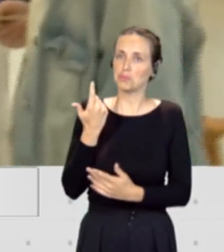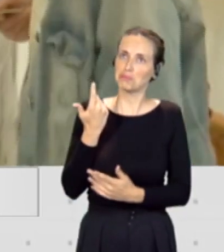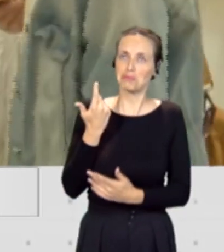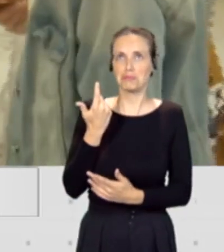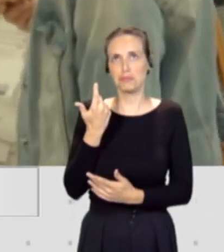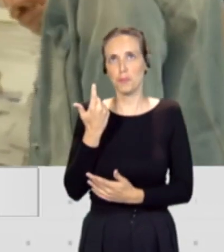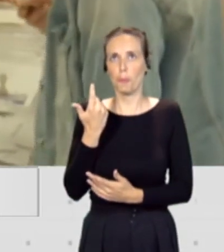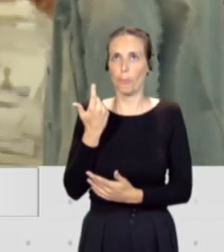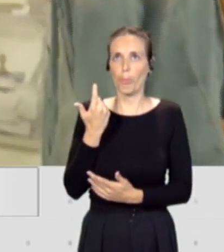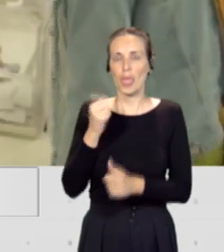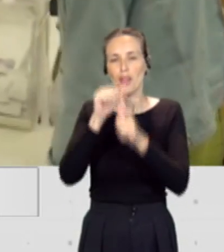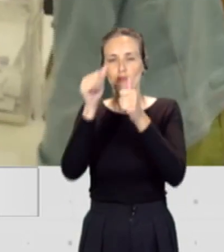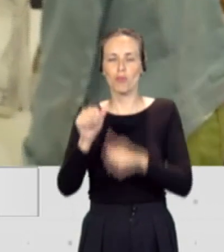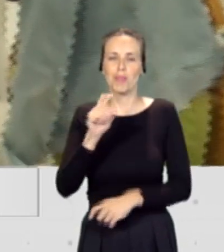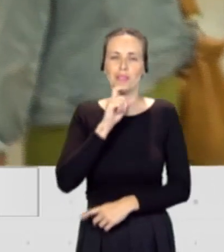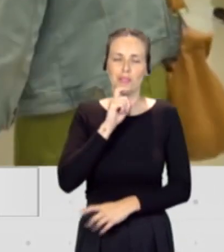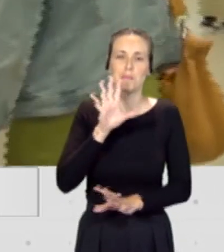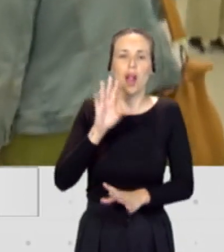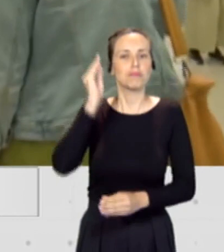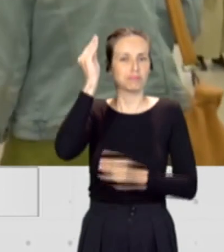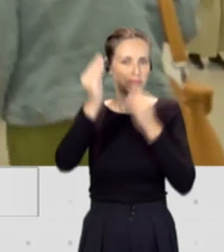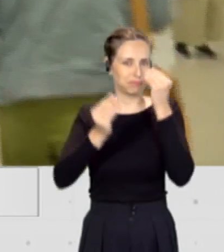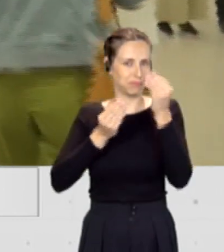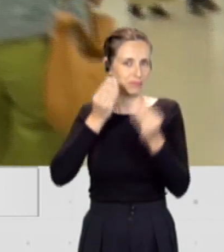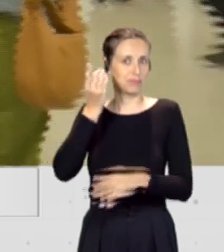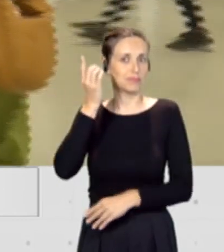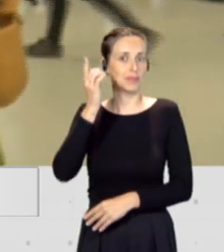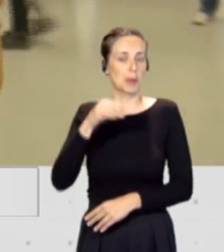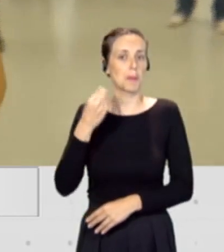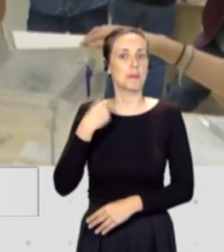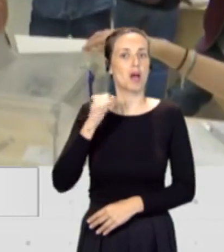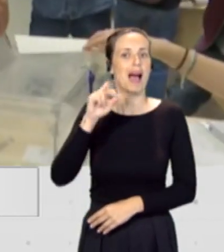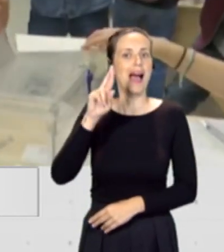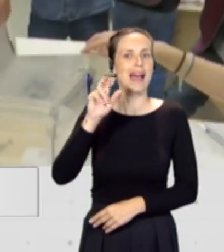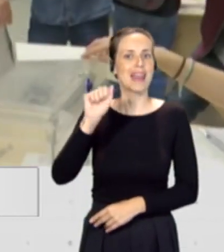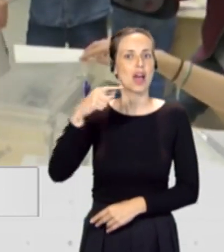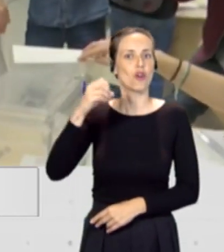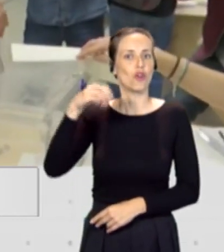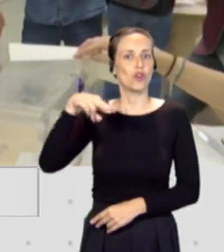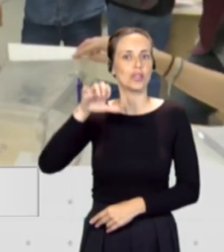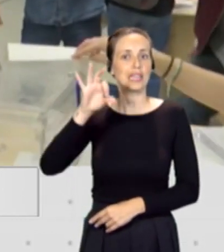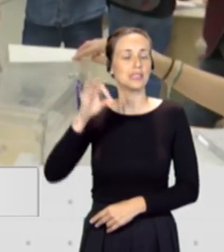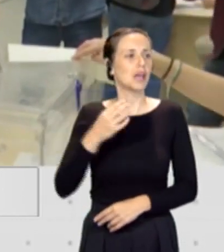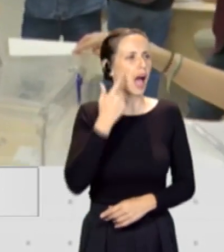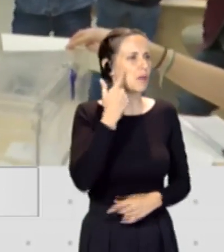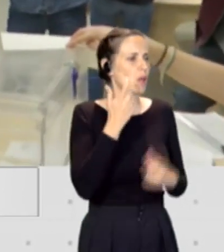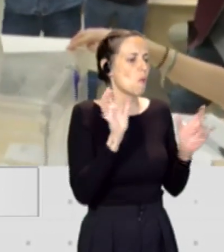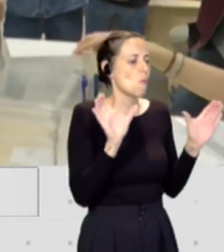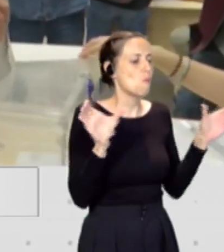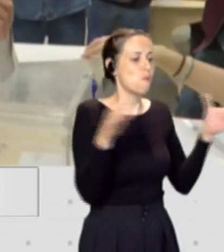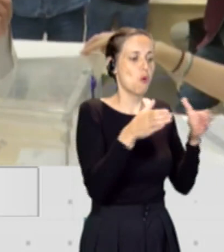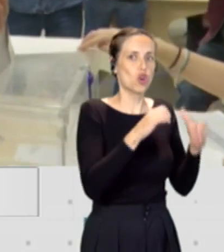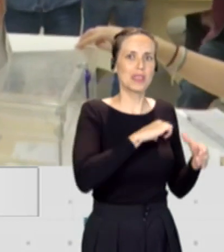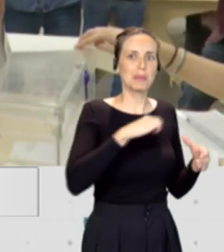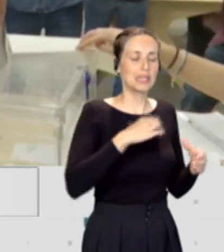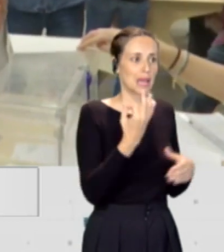pero también de reflexión total, que fue la que hizo Pere Aragonés, ¿no? ¿Y qué es lo que le ha pasado al bloque independentista? Porque por